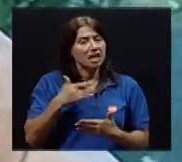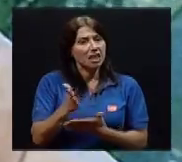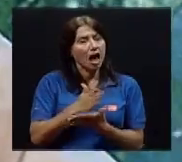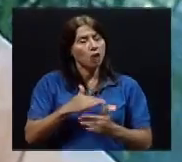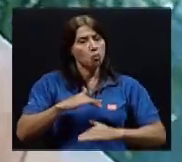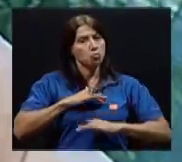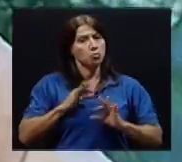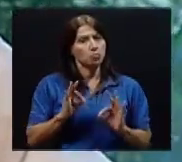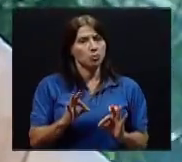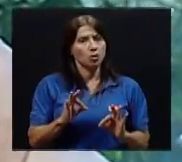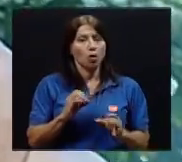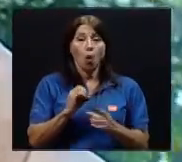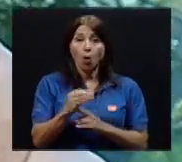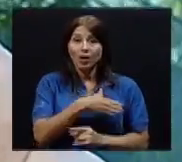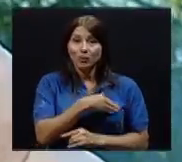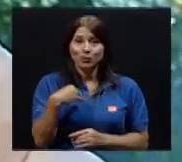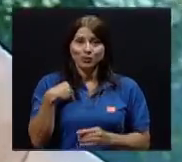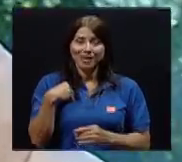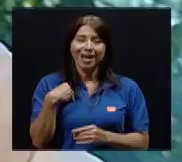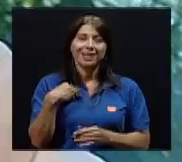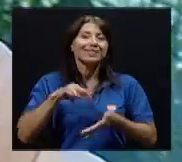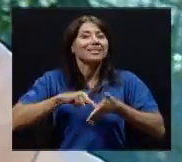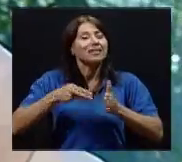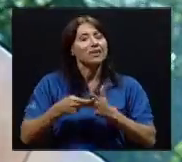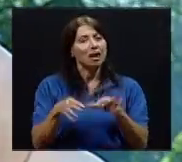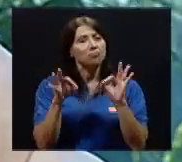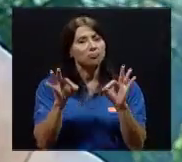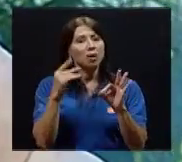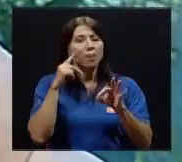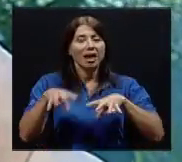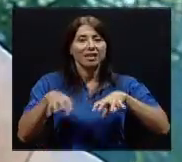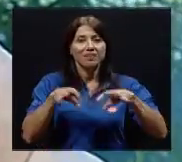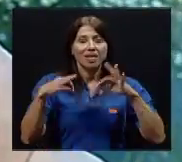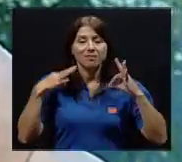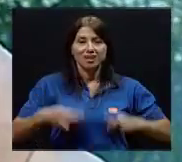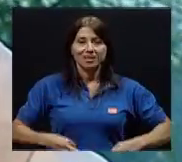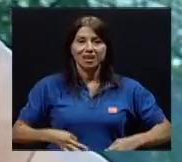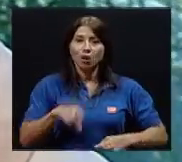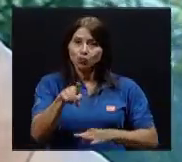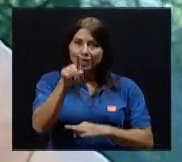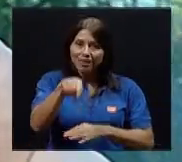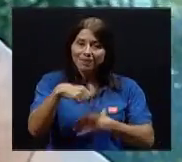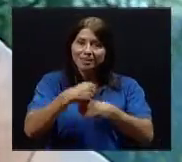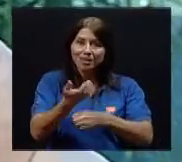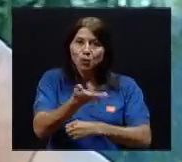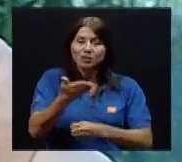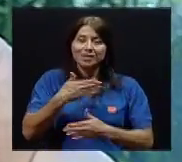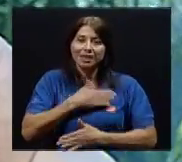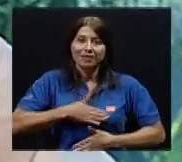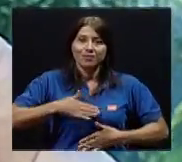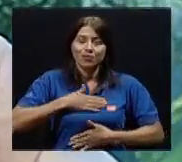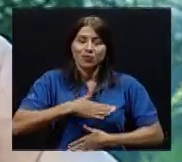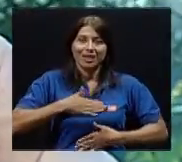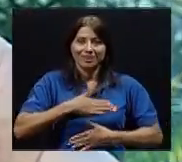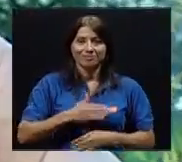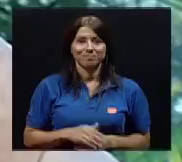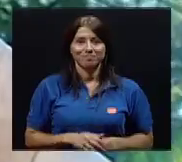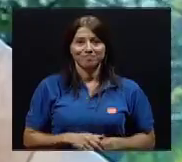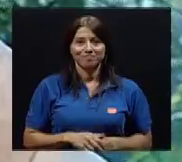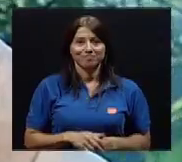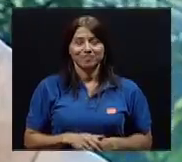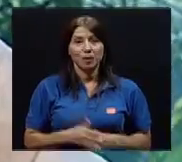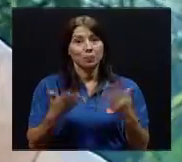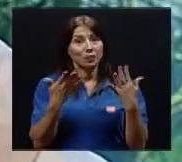lo que le gusta, esto es el mejor camino para empezar a hacer física. Hacer cosas que le disfruten.